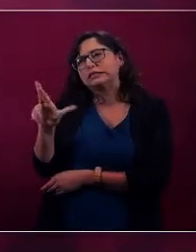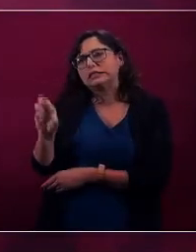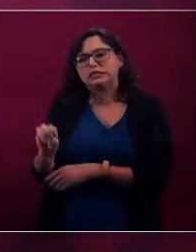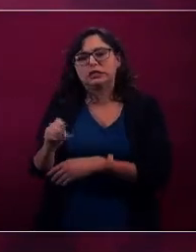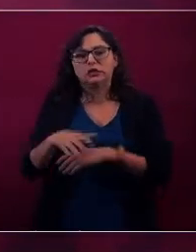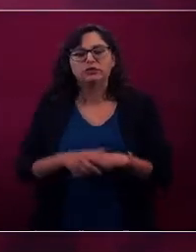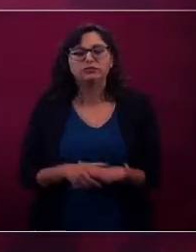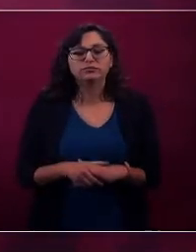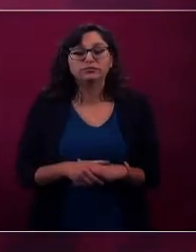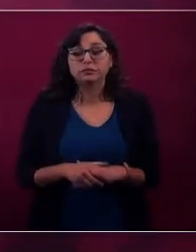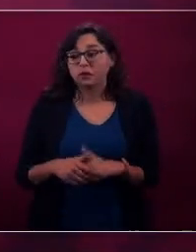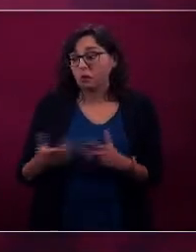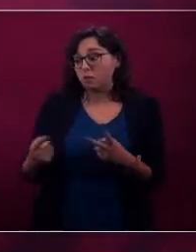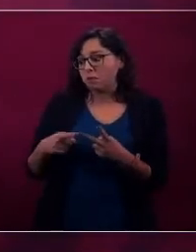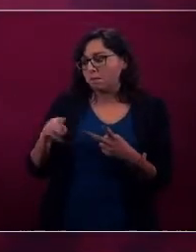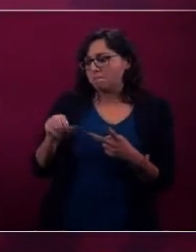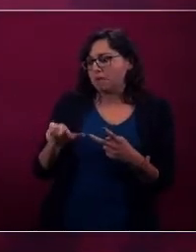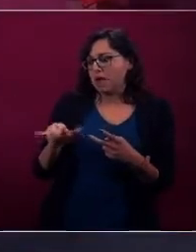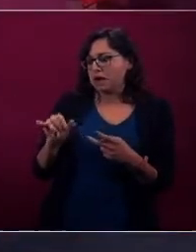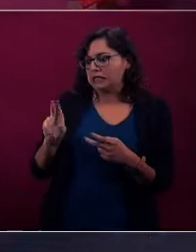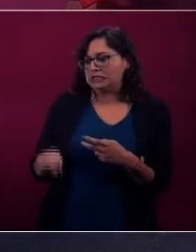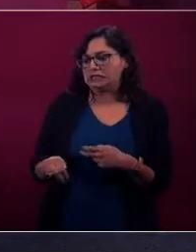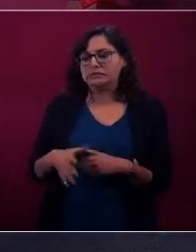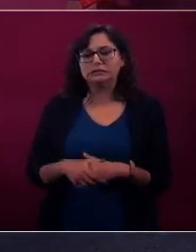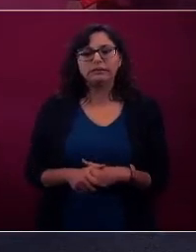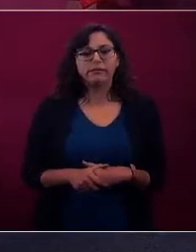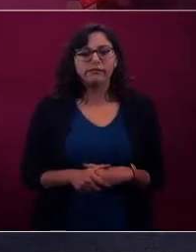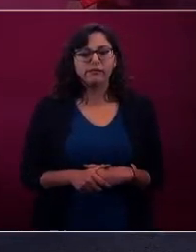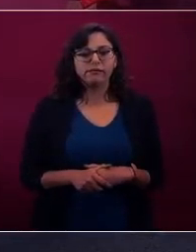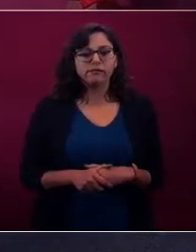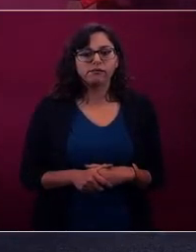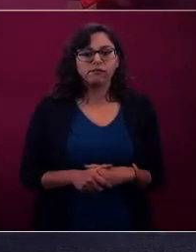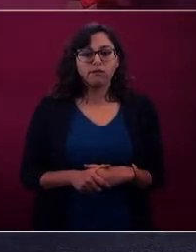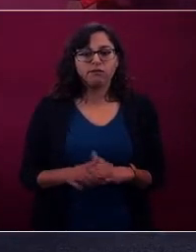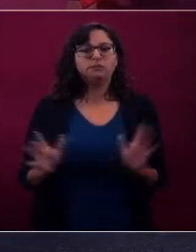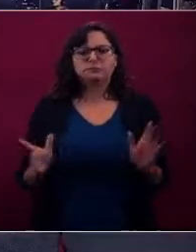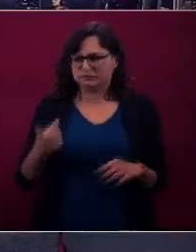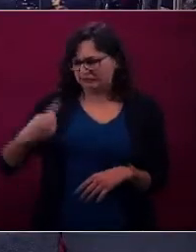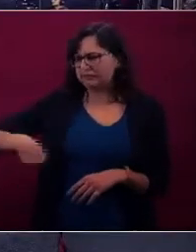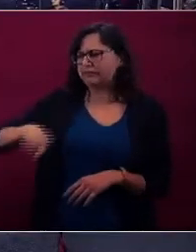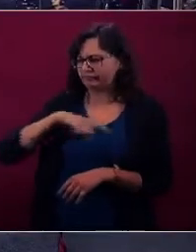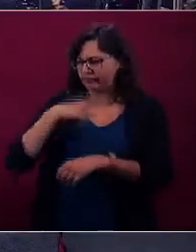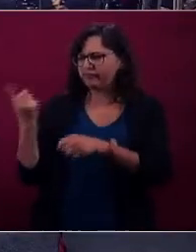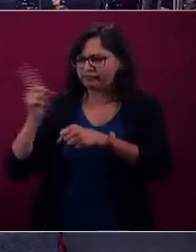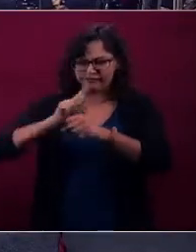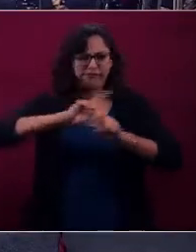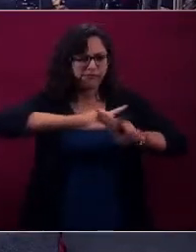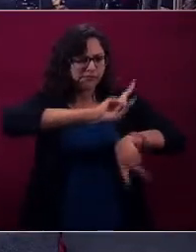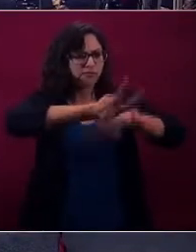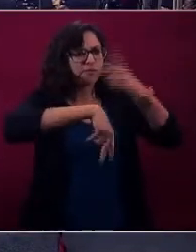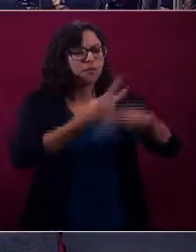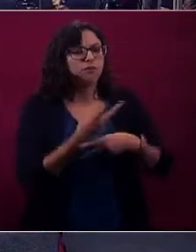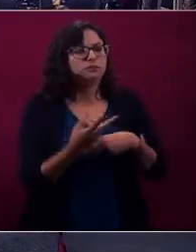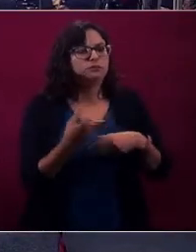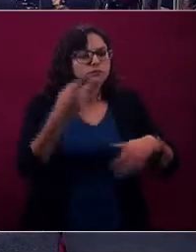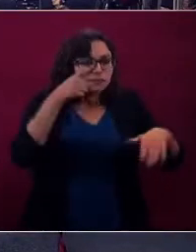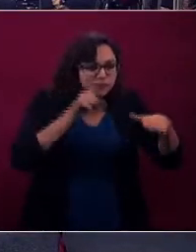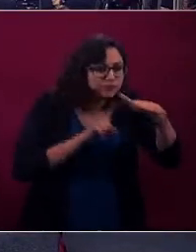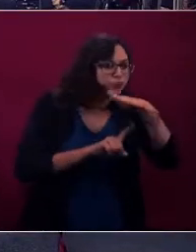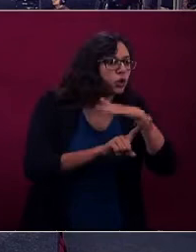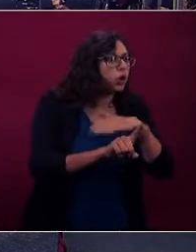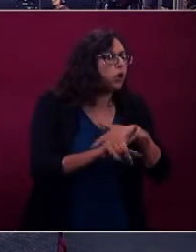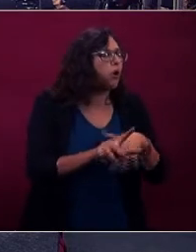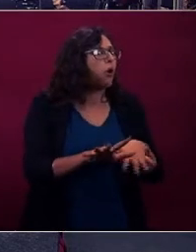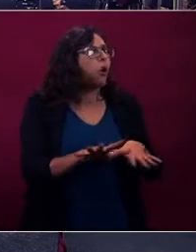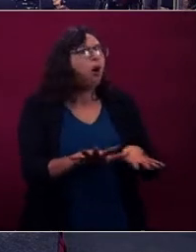Marín. Este, a ver si vamos, porque apantallaba García